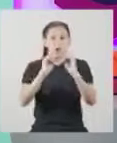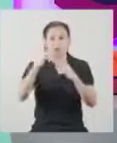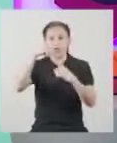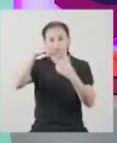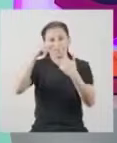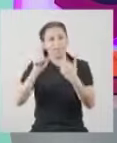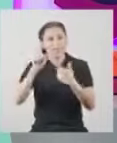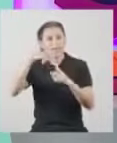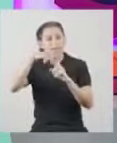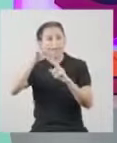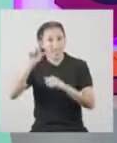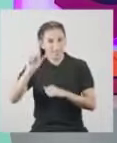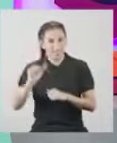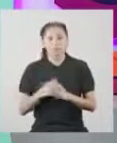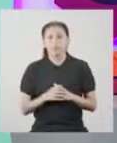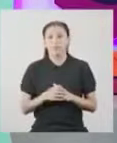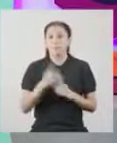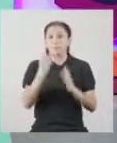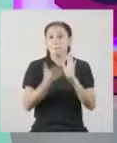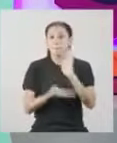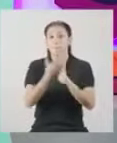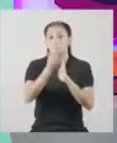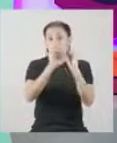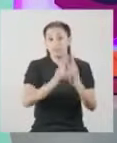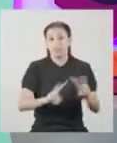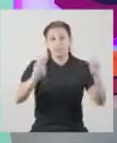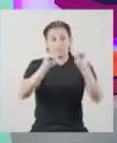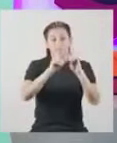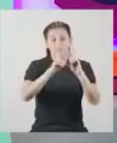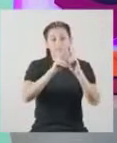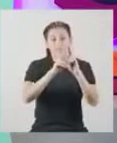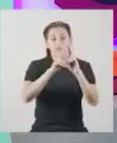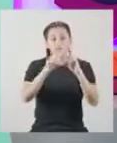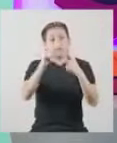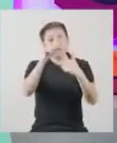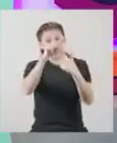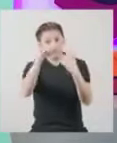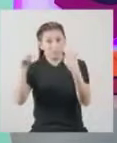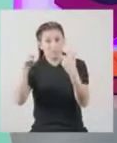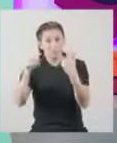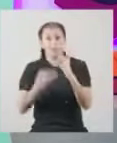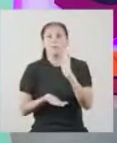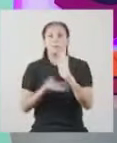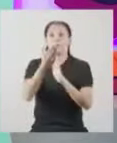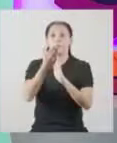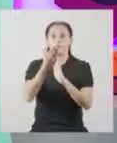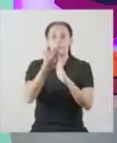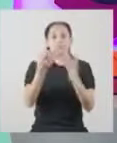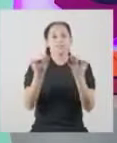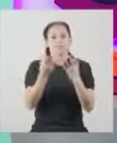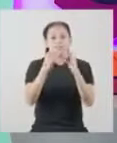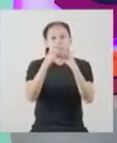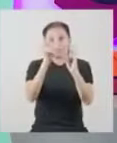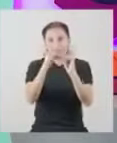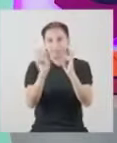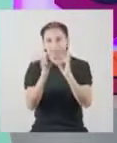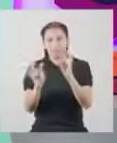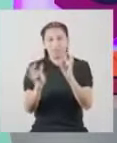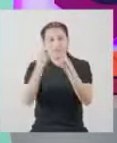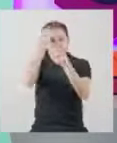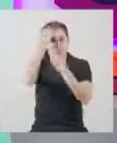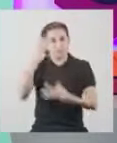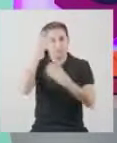talla promedio. En ese sentido, mientras mayor sea el valor de la desviación estándar, mayor será la